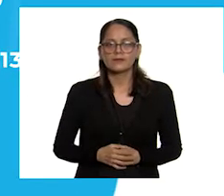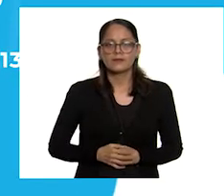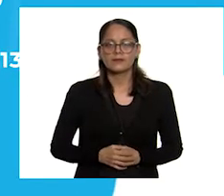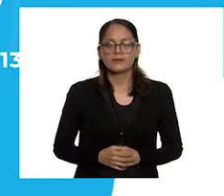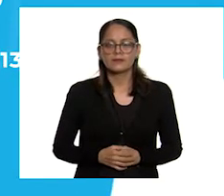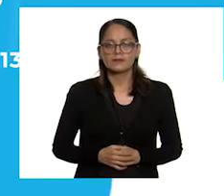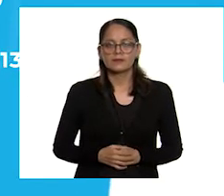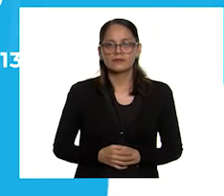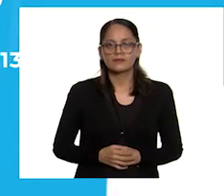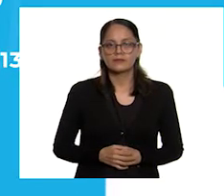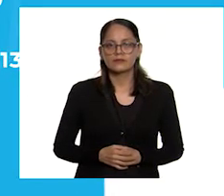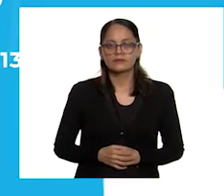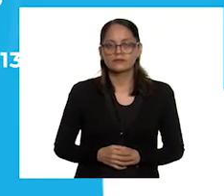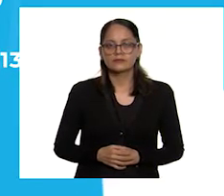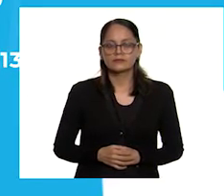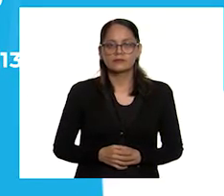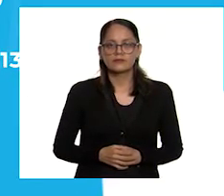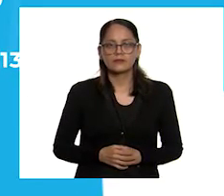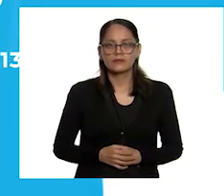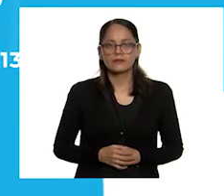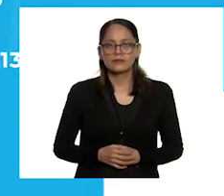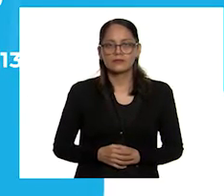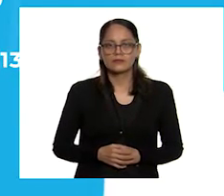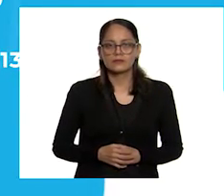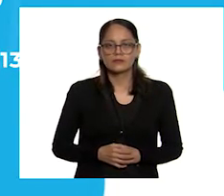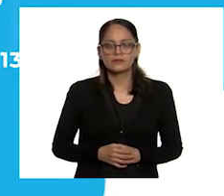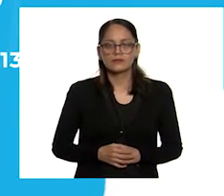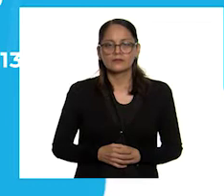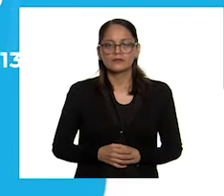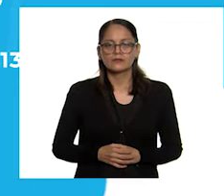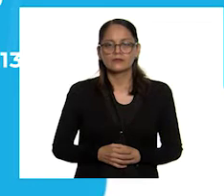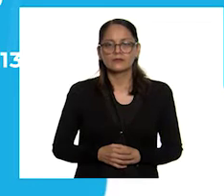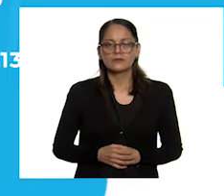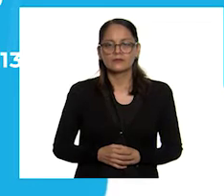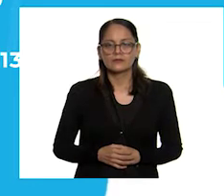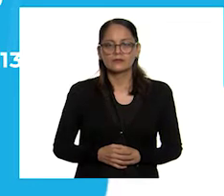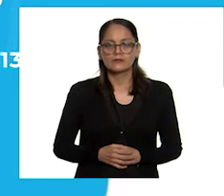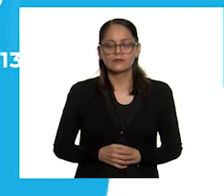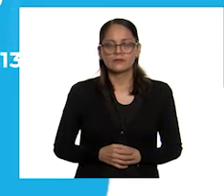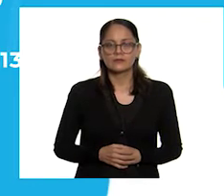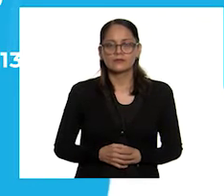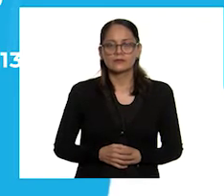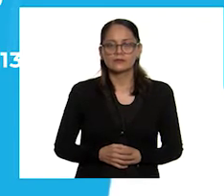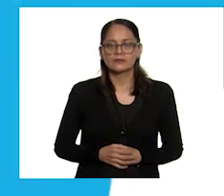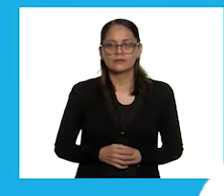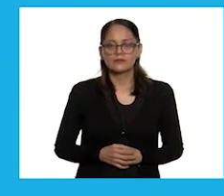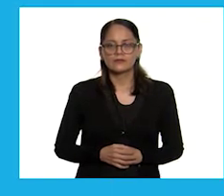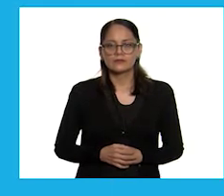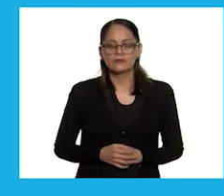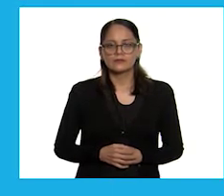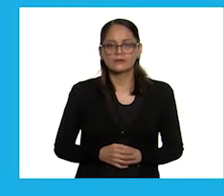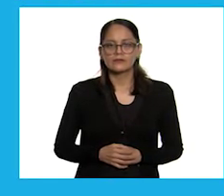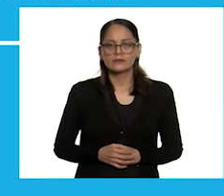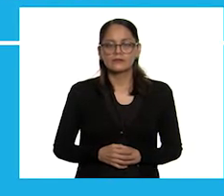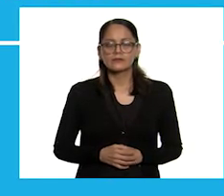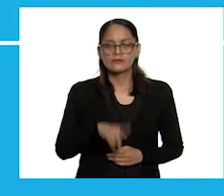-720413. También puedes encontrar